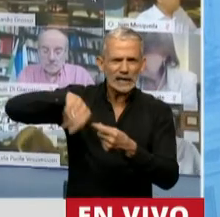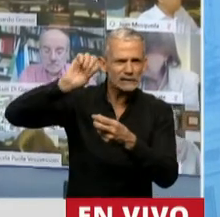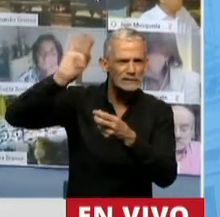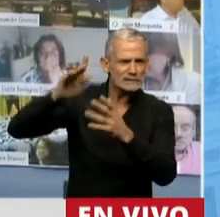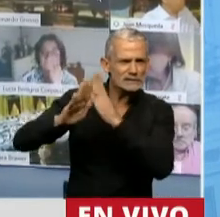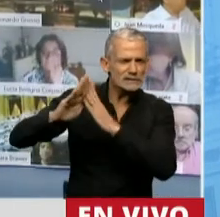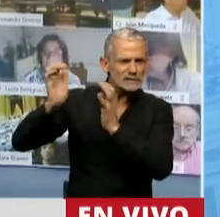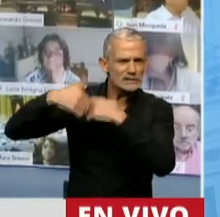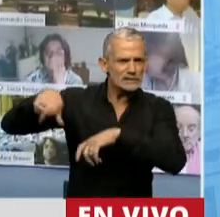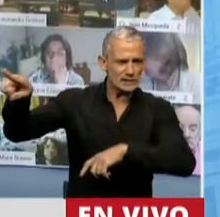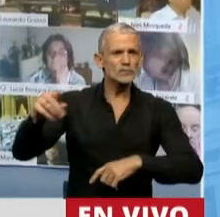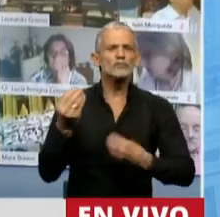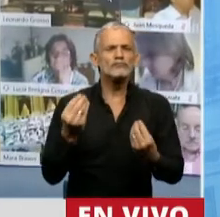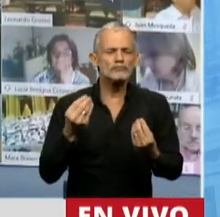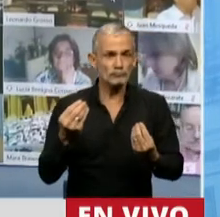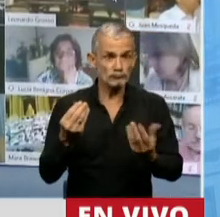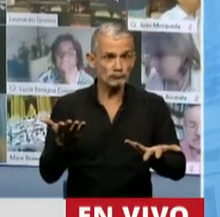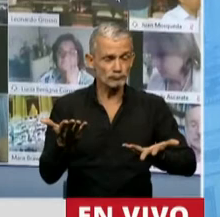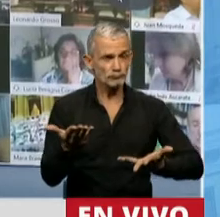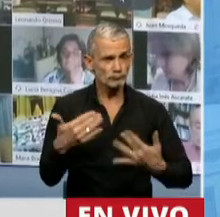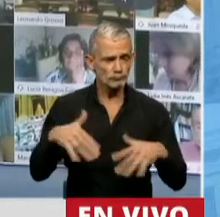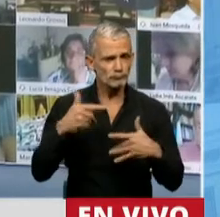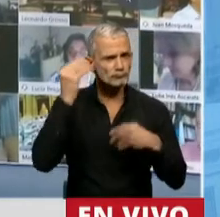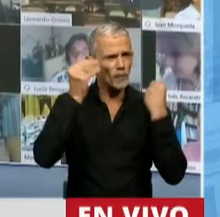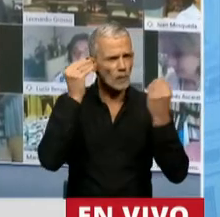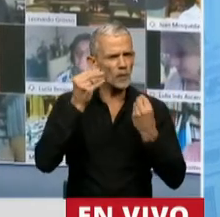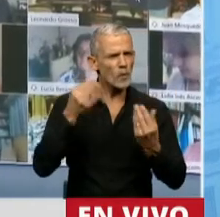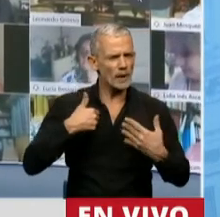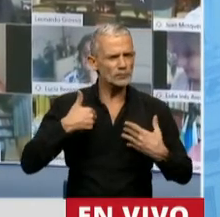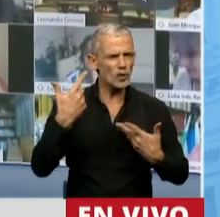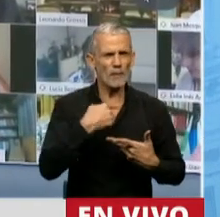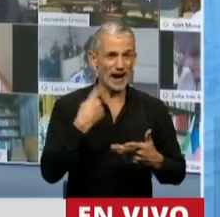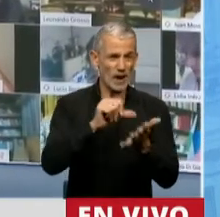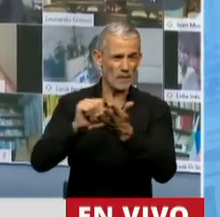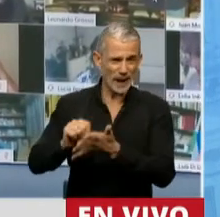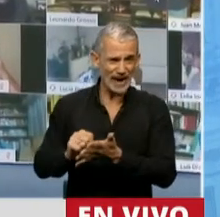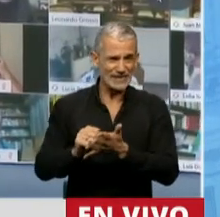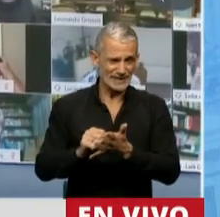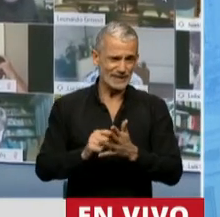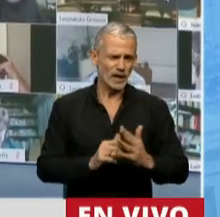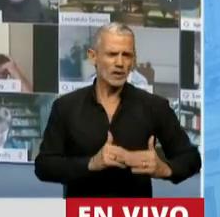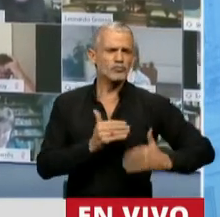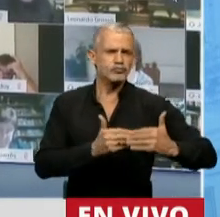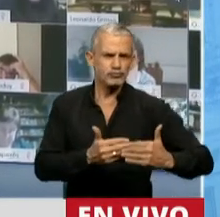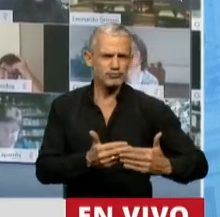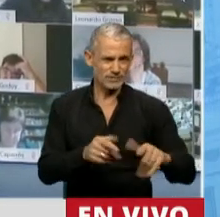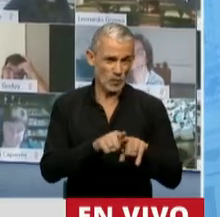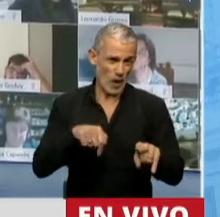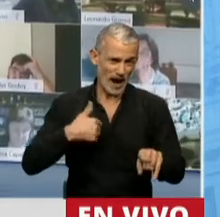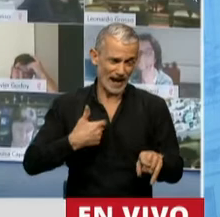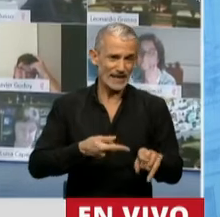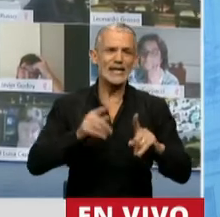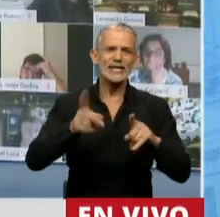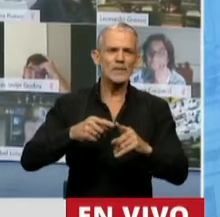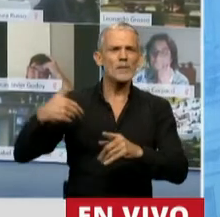capitales, señor presidente, constituyen una preocupación central para los países periféricos en general y también para el